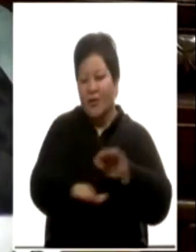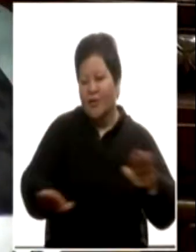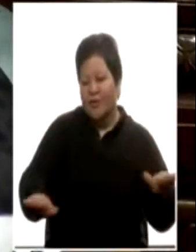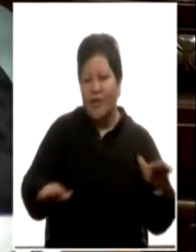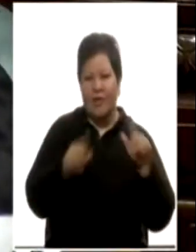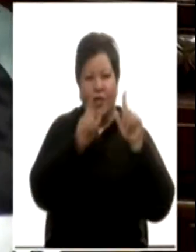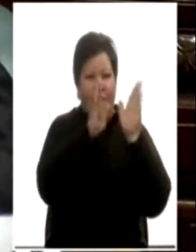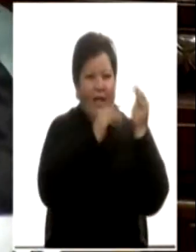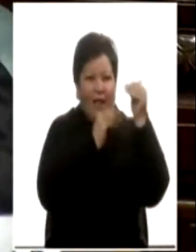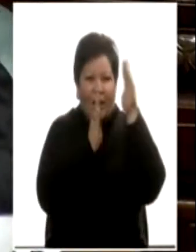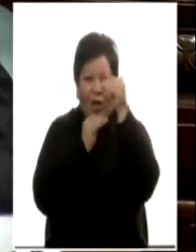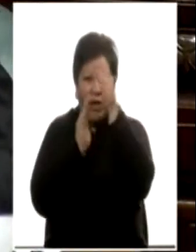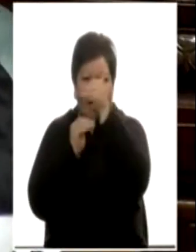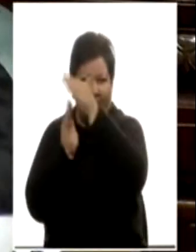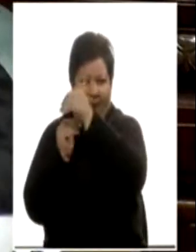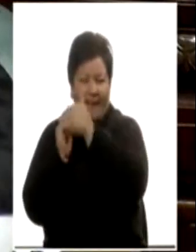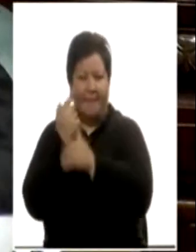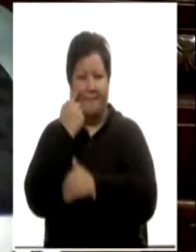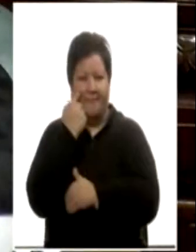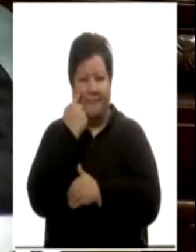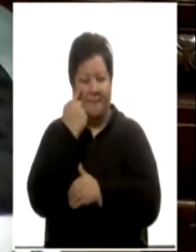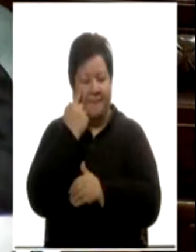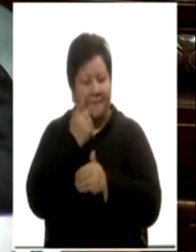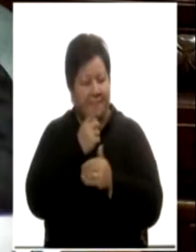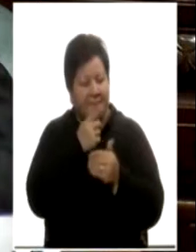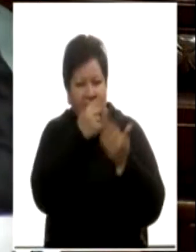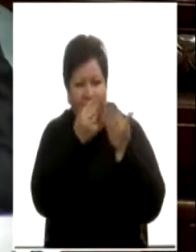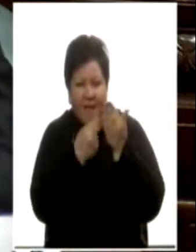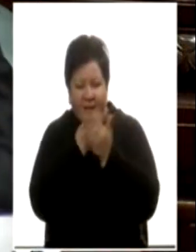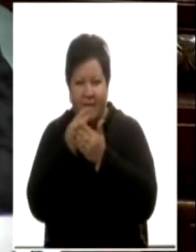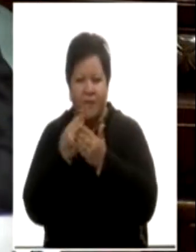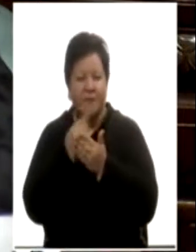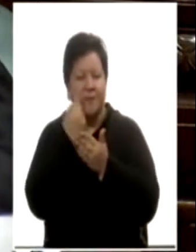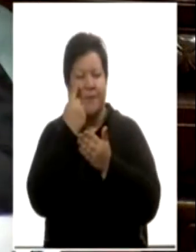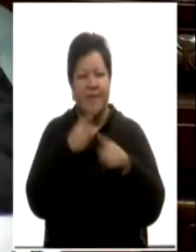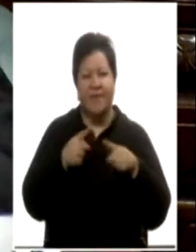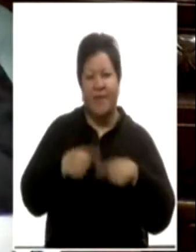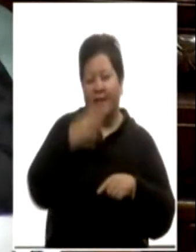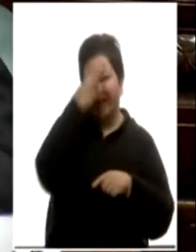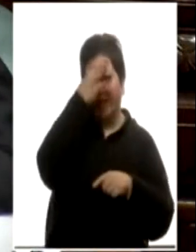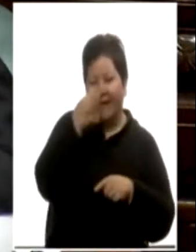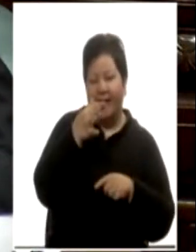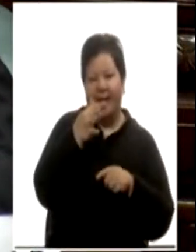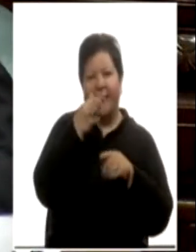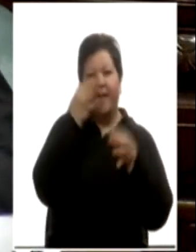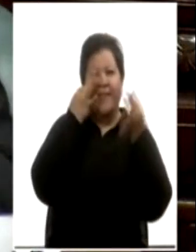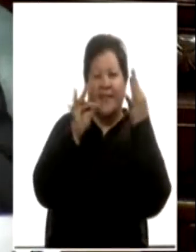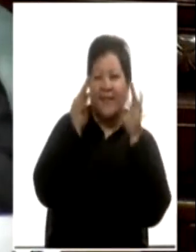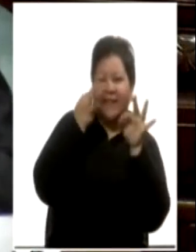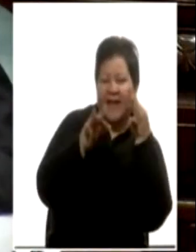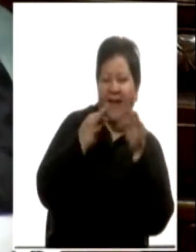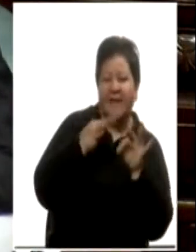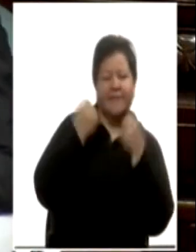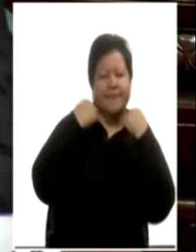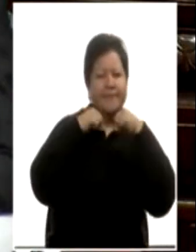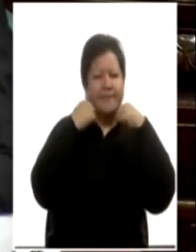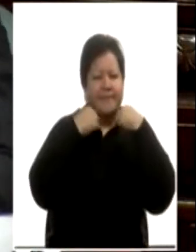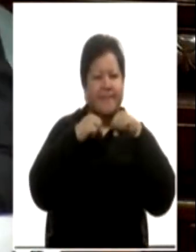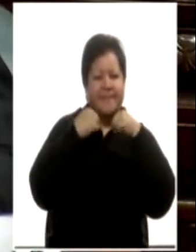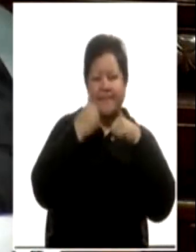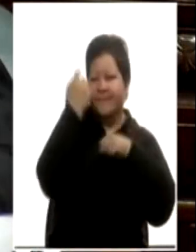en aquella época, donde le atraían ya diferentes técnicas y detalles que practicaban los dibujantes.